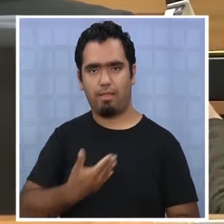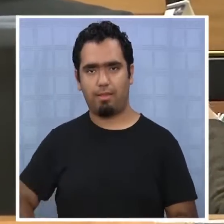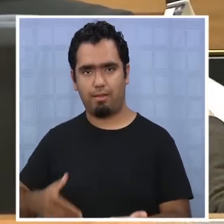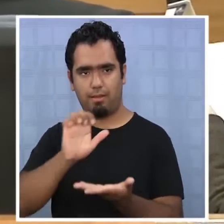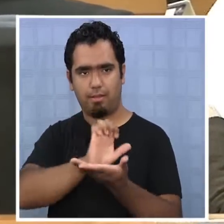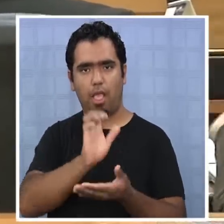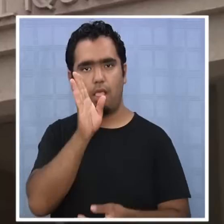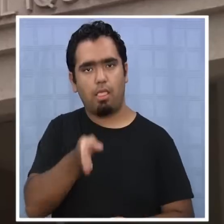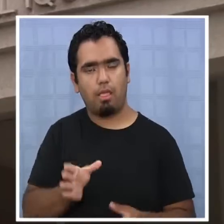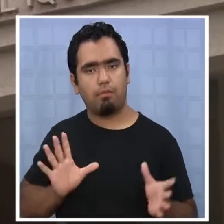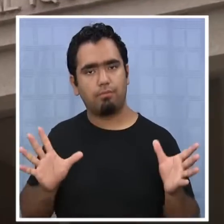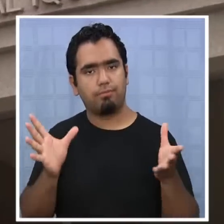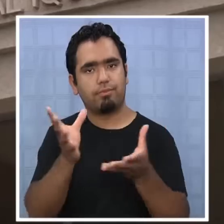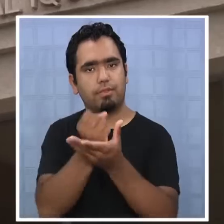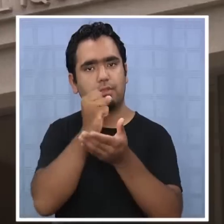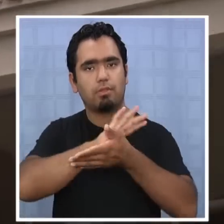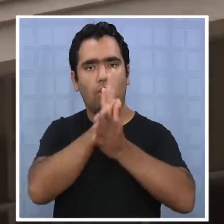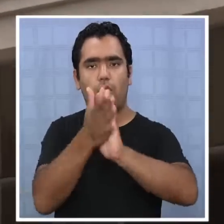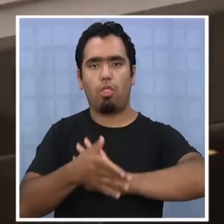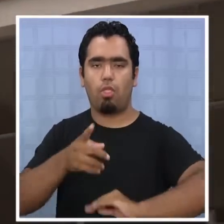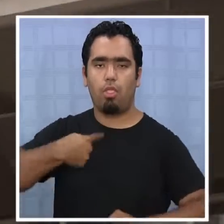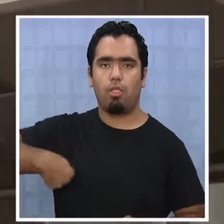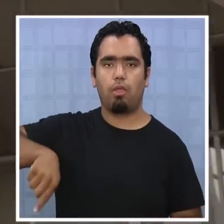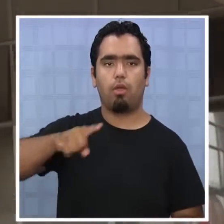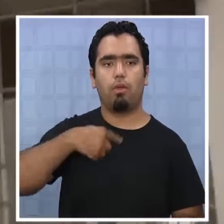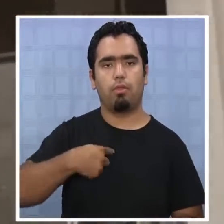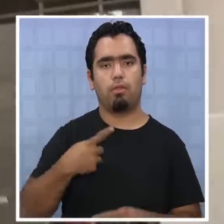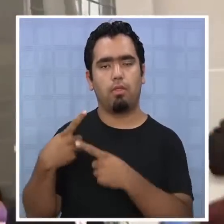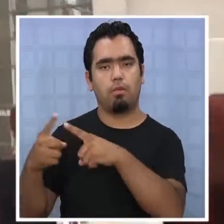alcance de todos, sin distinción alguna.